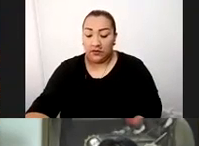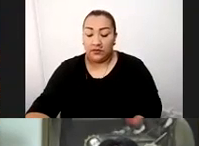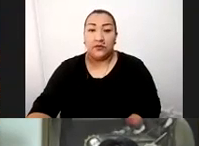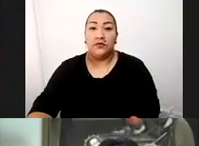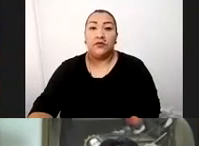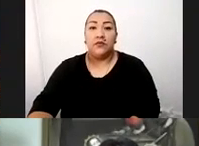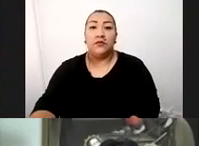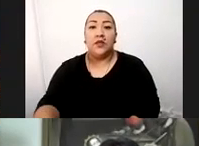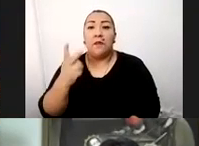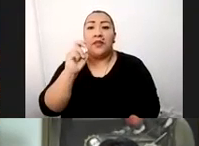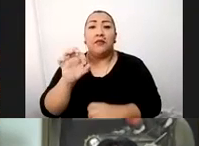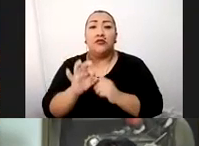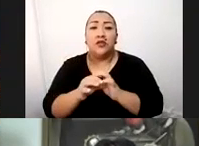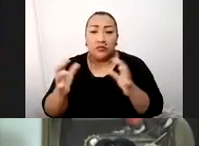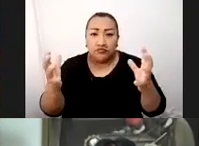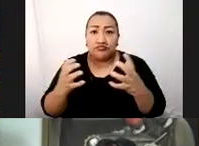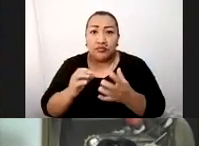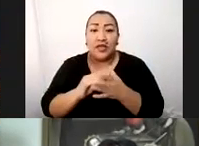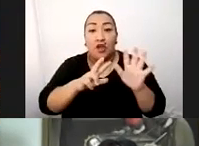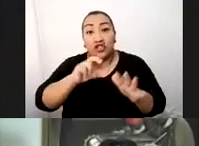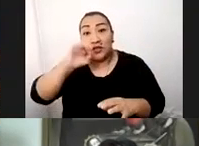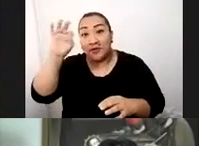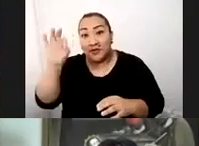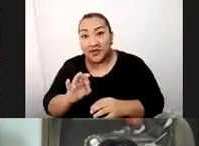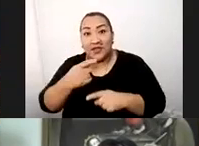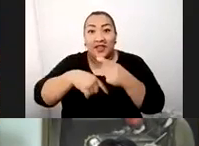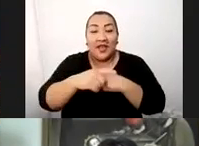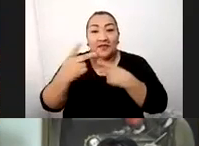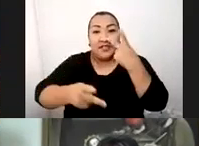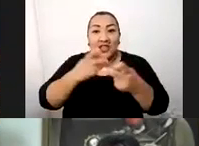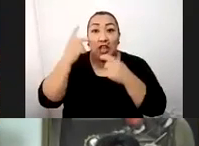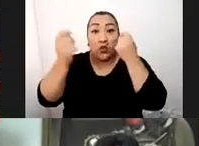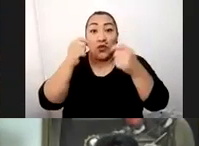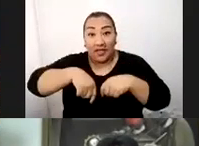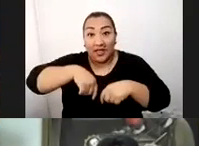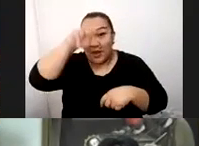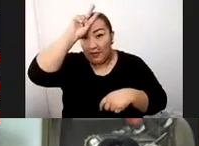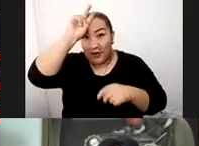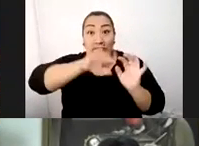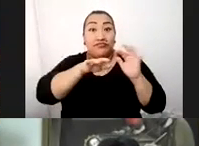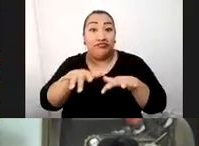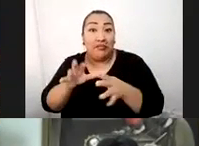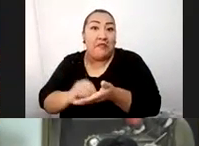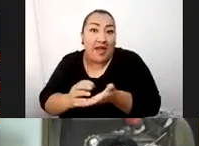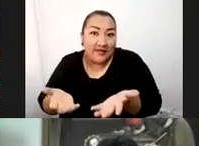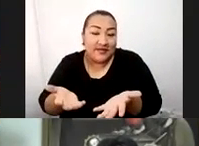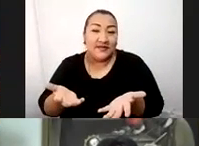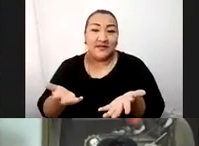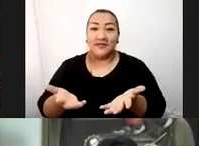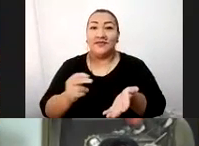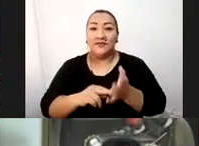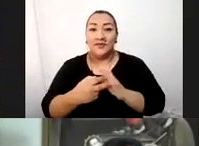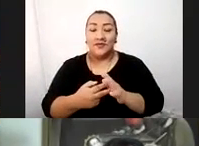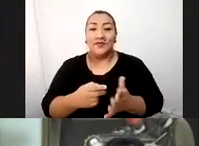% es receptivo y el 80% de visitantes es turista nacional, turismo interno. Lo que nos ha